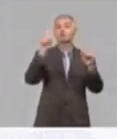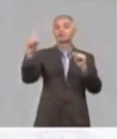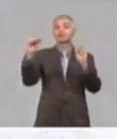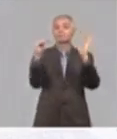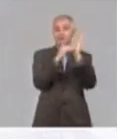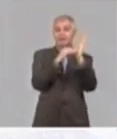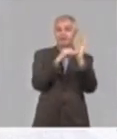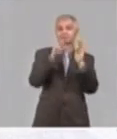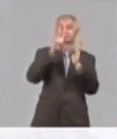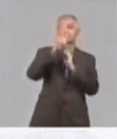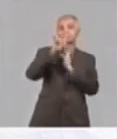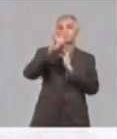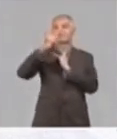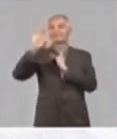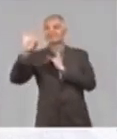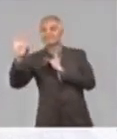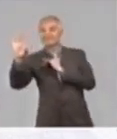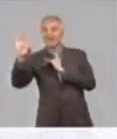capacidades